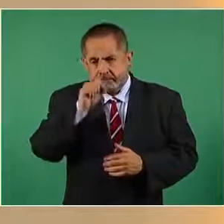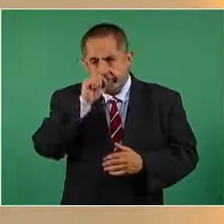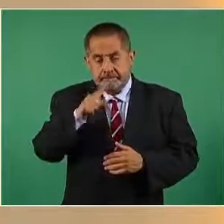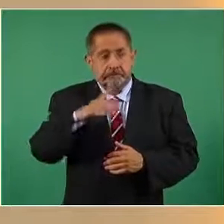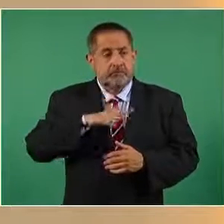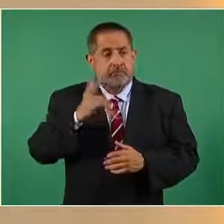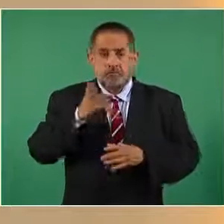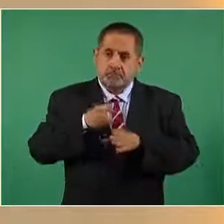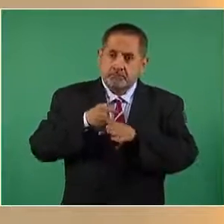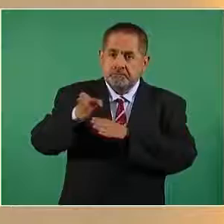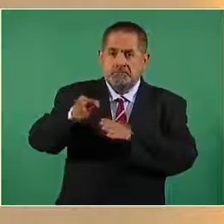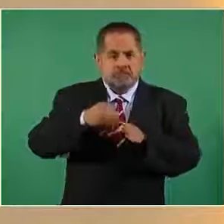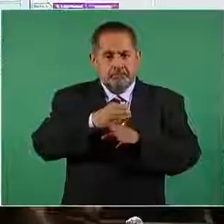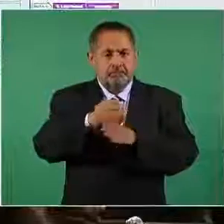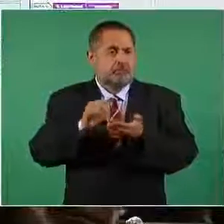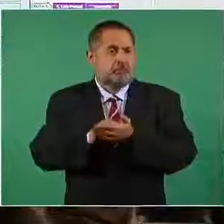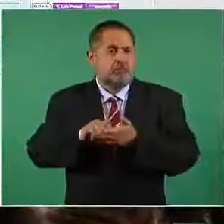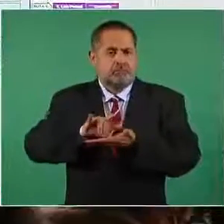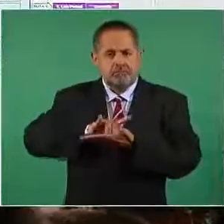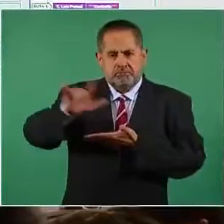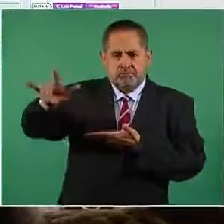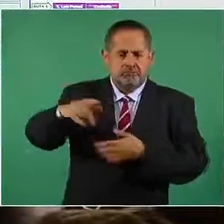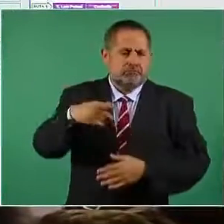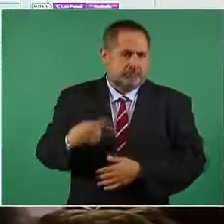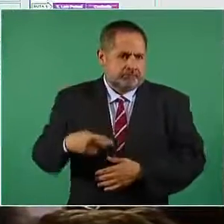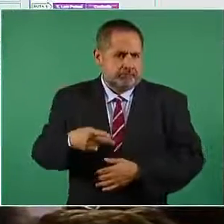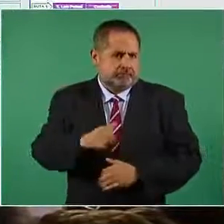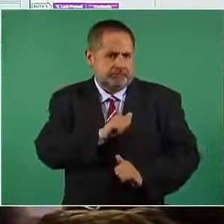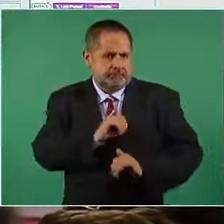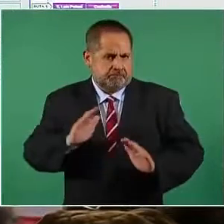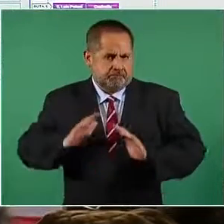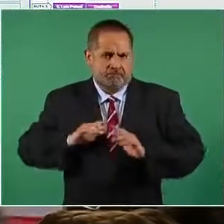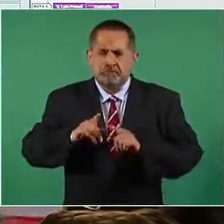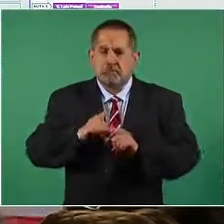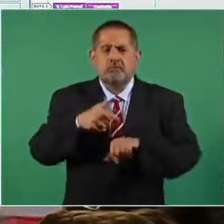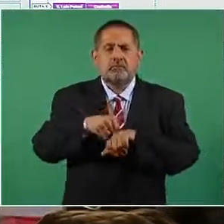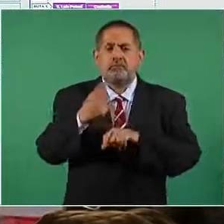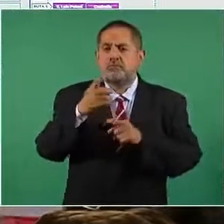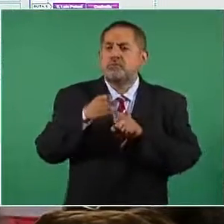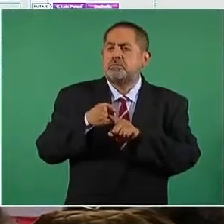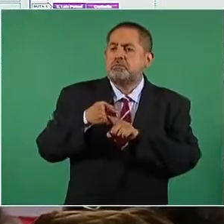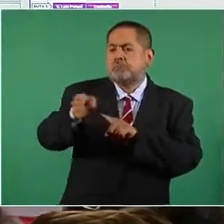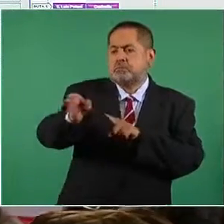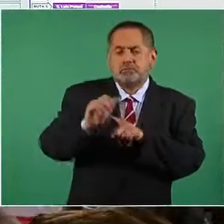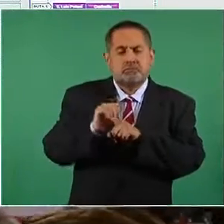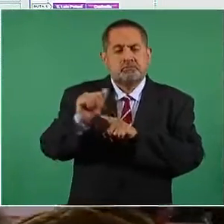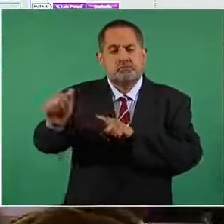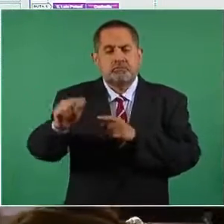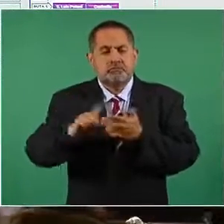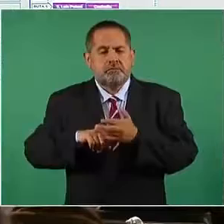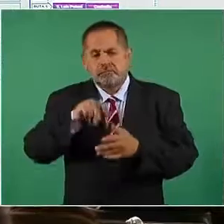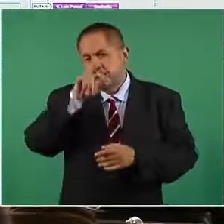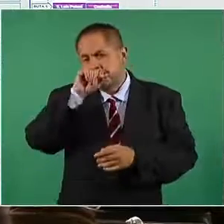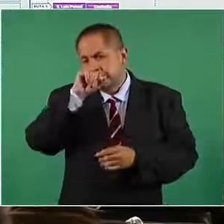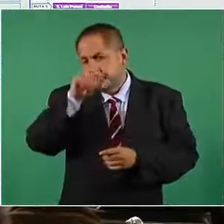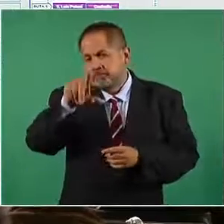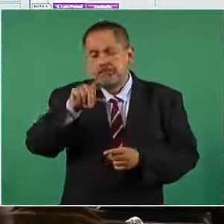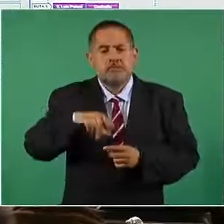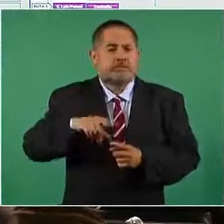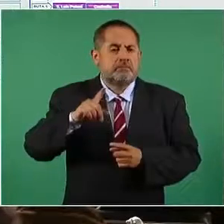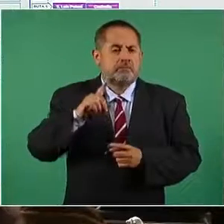rutas aéreas con aeronaves de la Fuerza Aérea. La ruta número uno cubrió los estados de Jalisco,